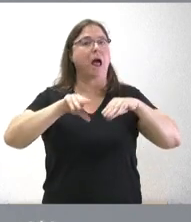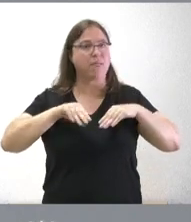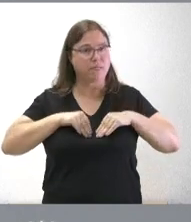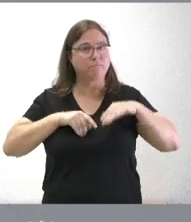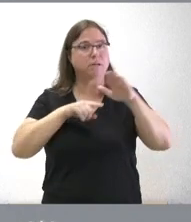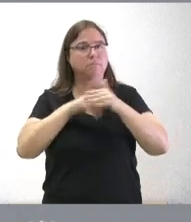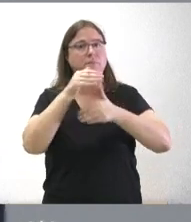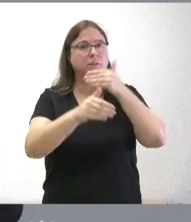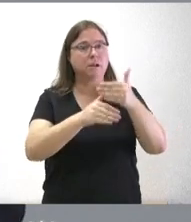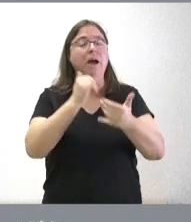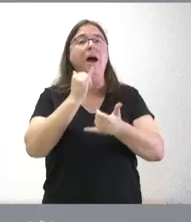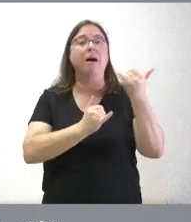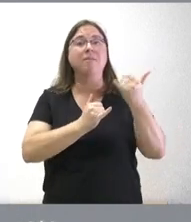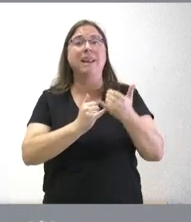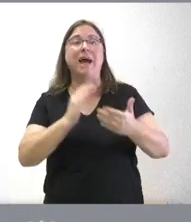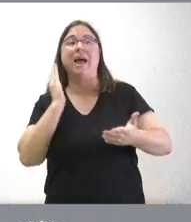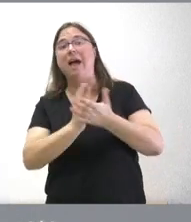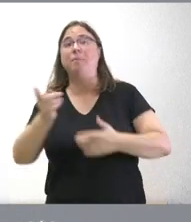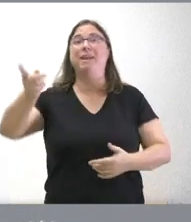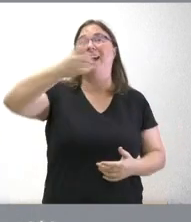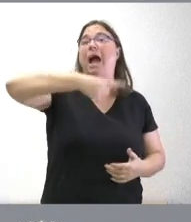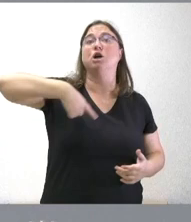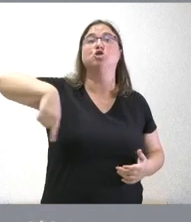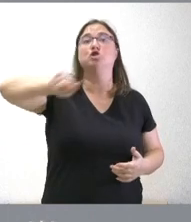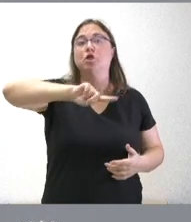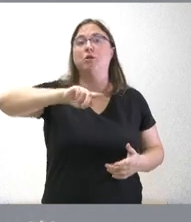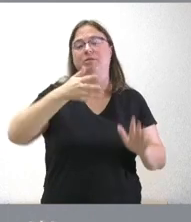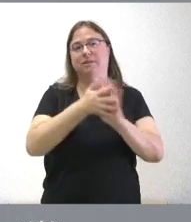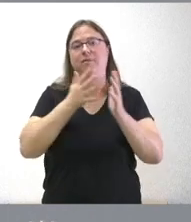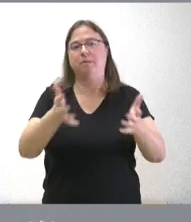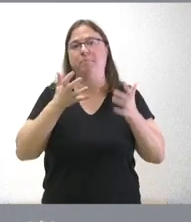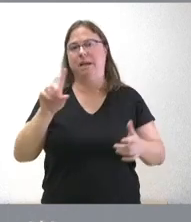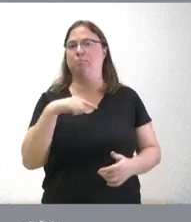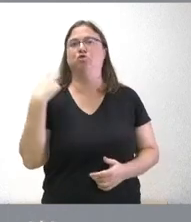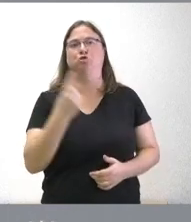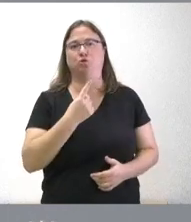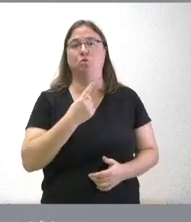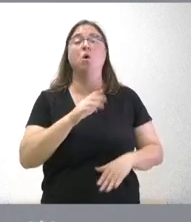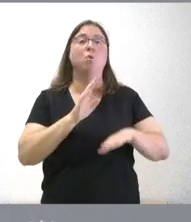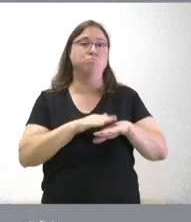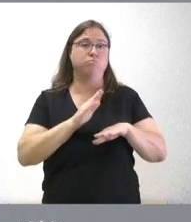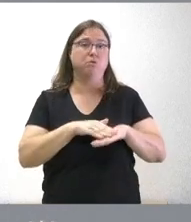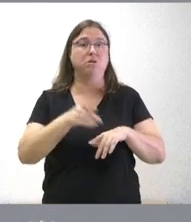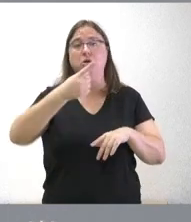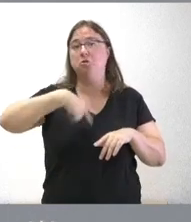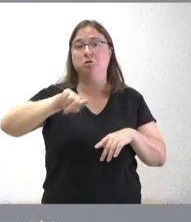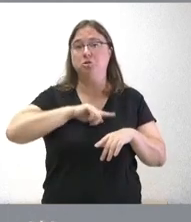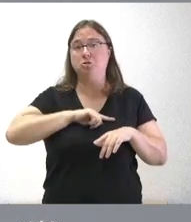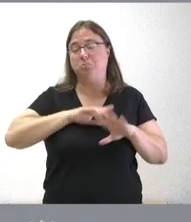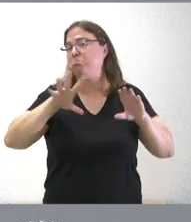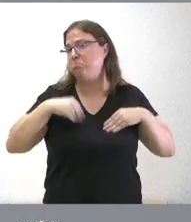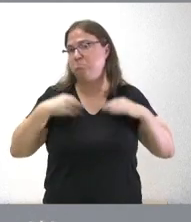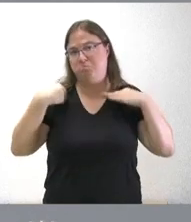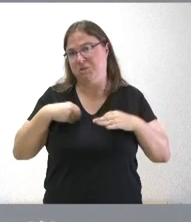pues llevaría a que fuera aplicada todo el territorio de España y por tanto nos podríamos beneficiar todas las comunidades autónomas y por tanto nosotros nos acogemos